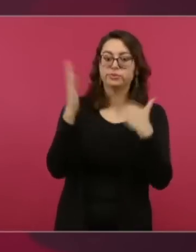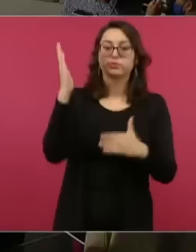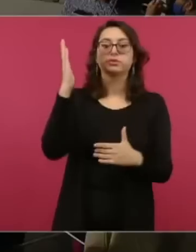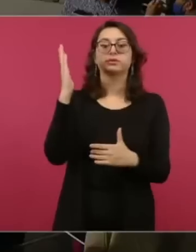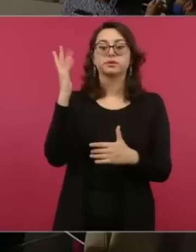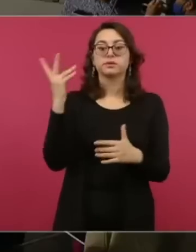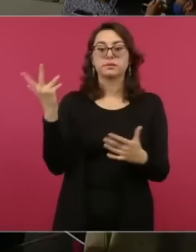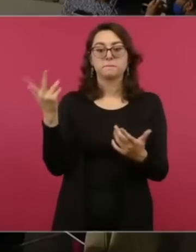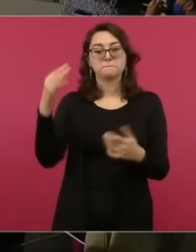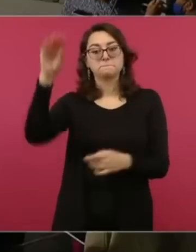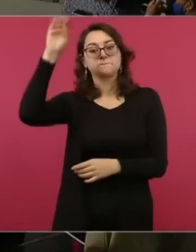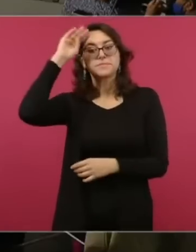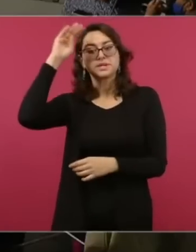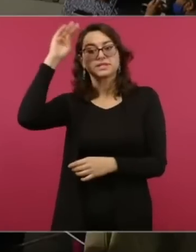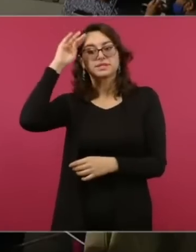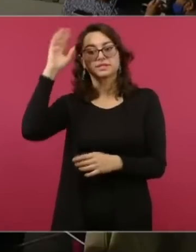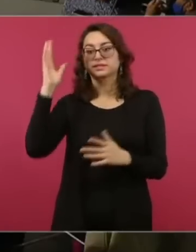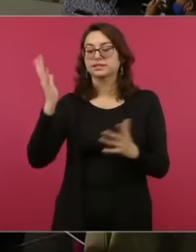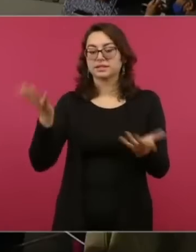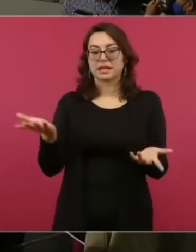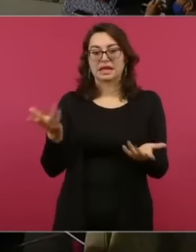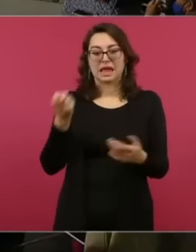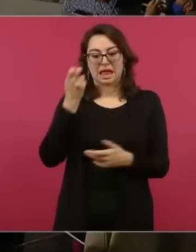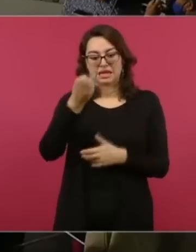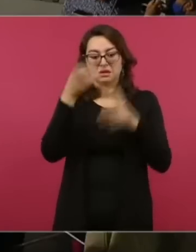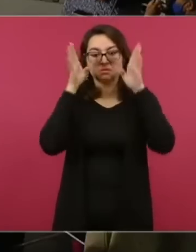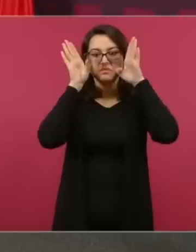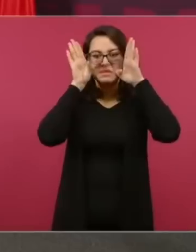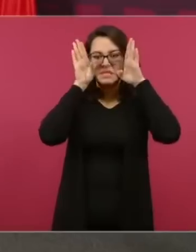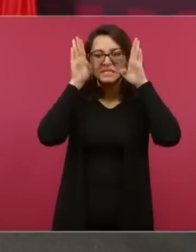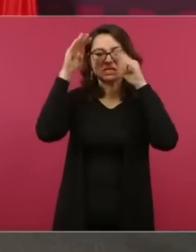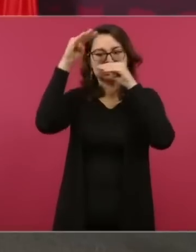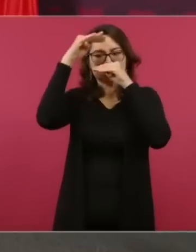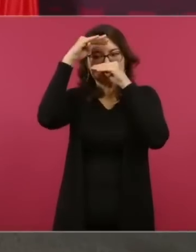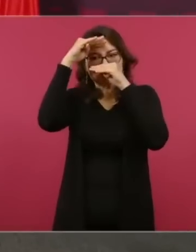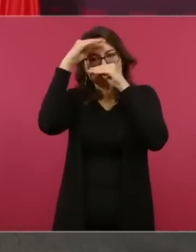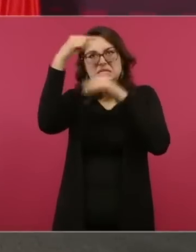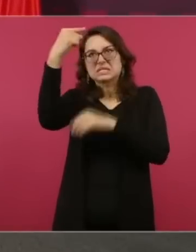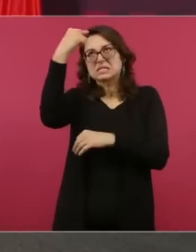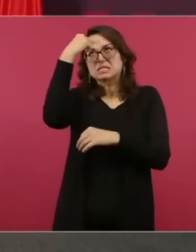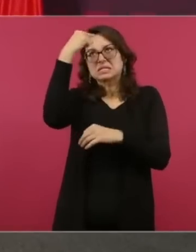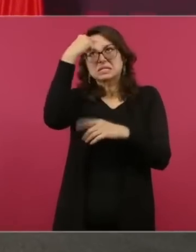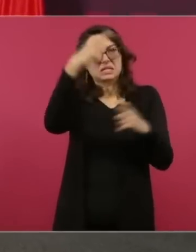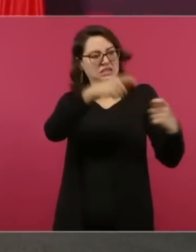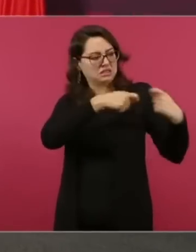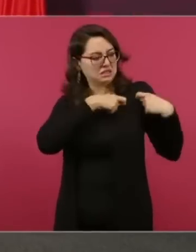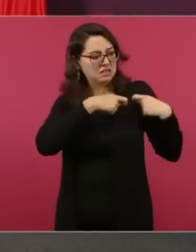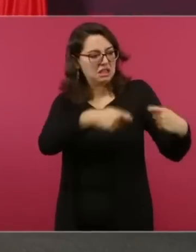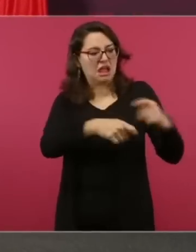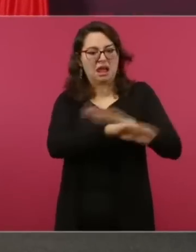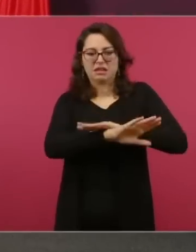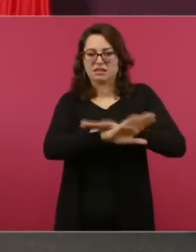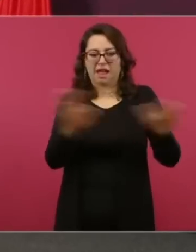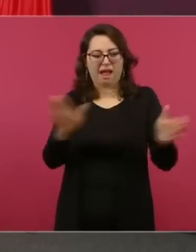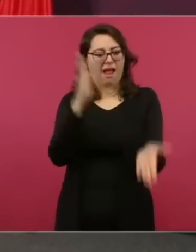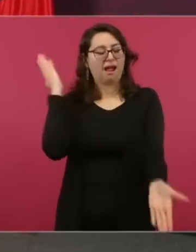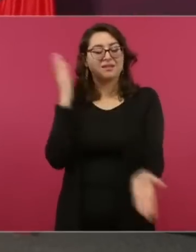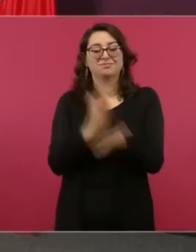se pensaba que ya había desaparecido el conservadurismo. No,